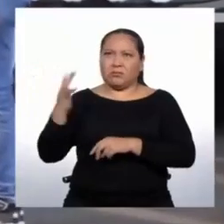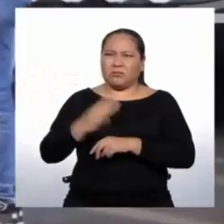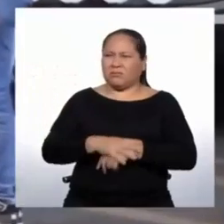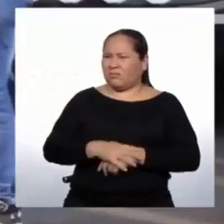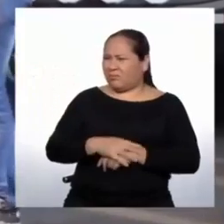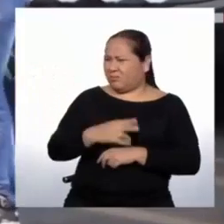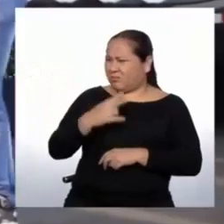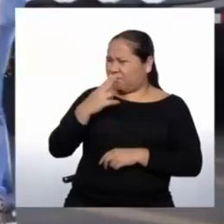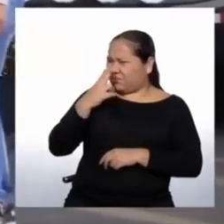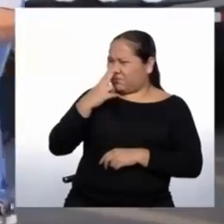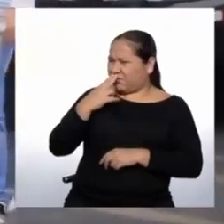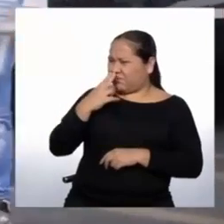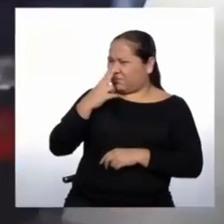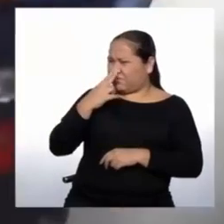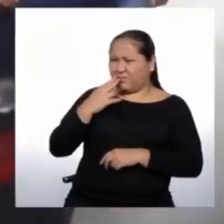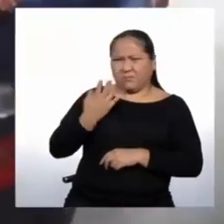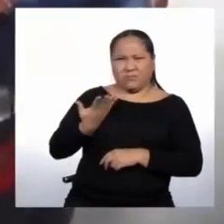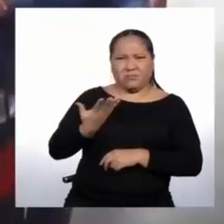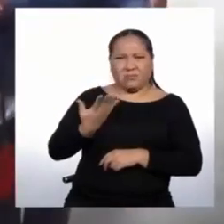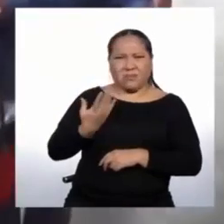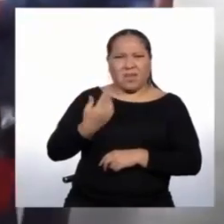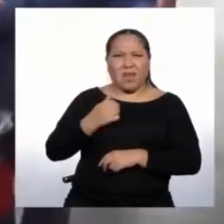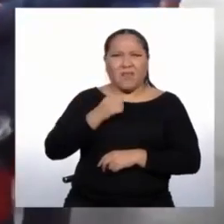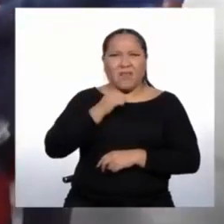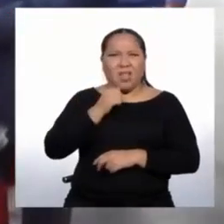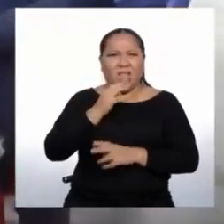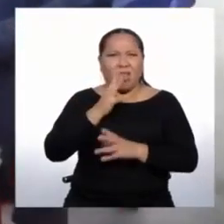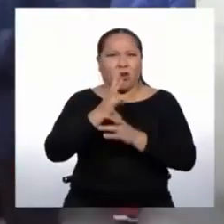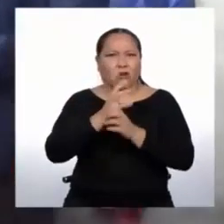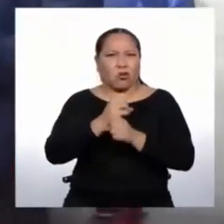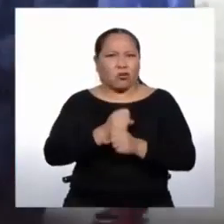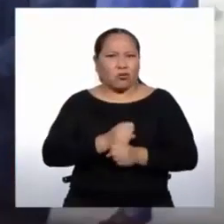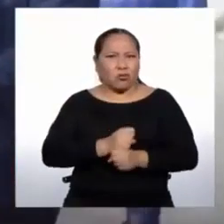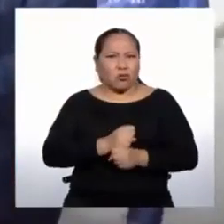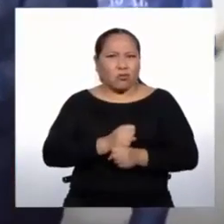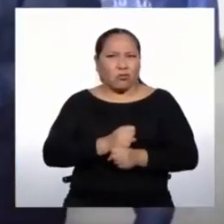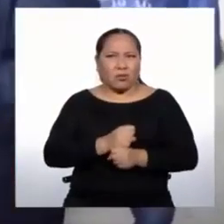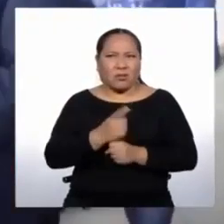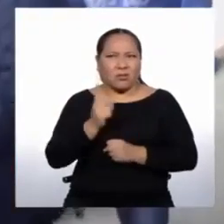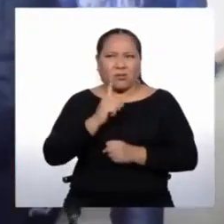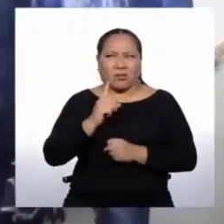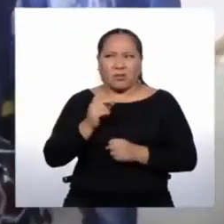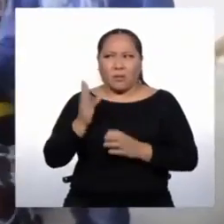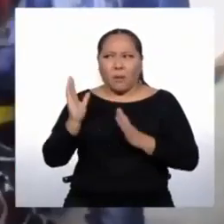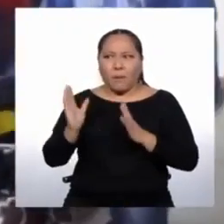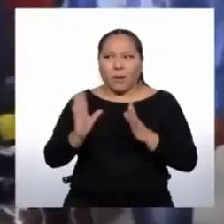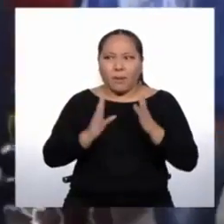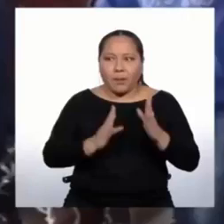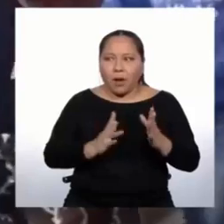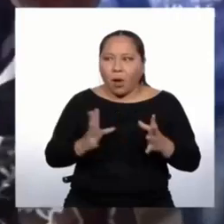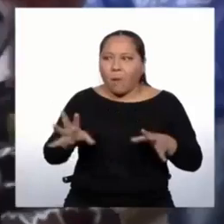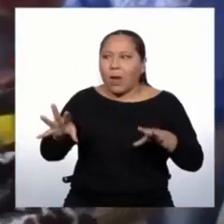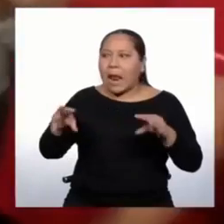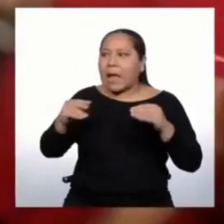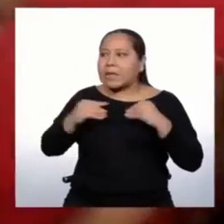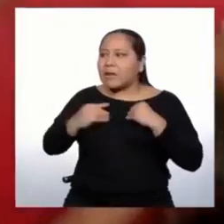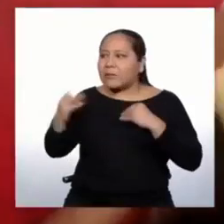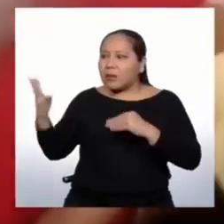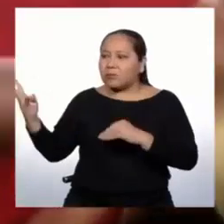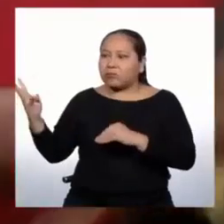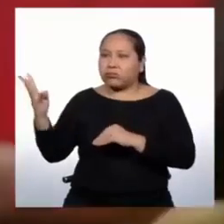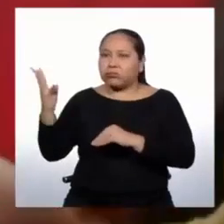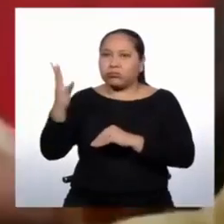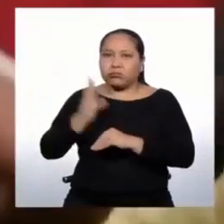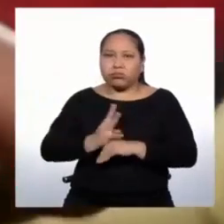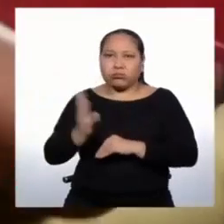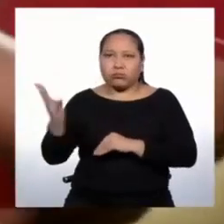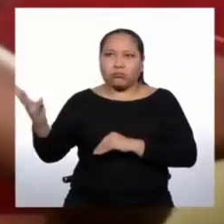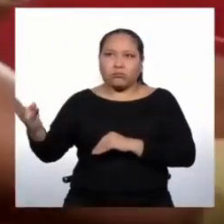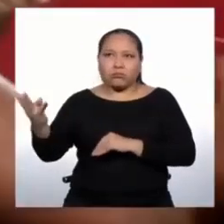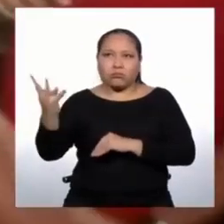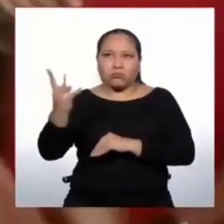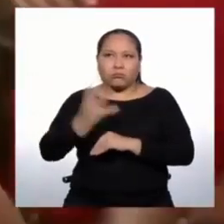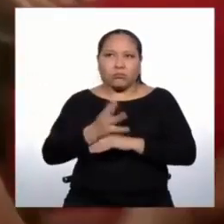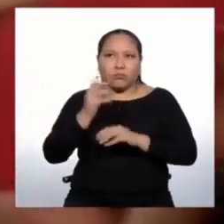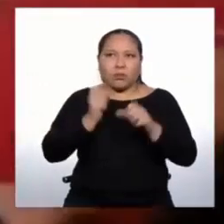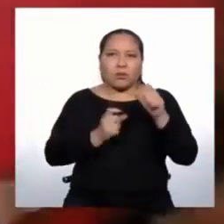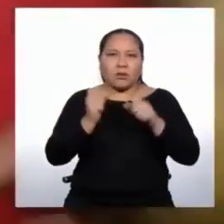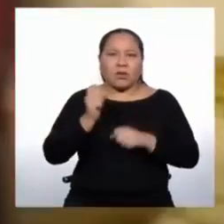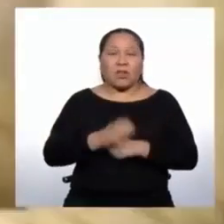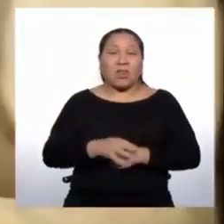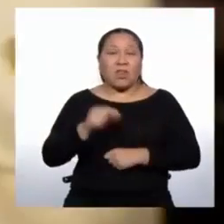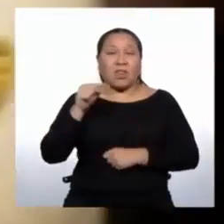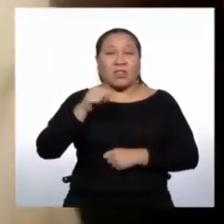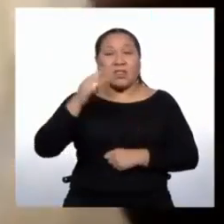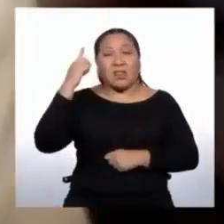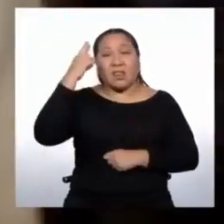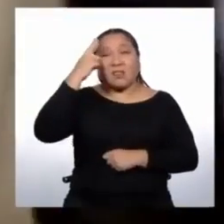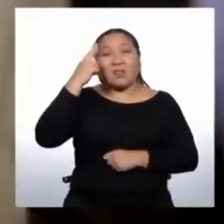extraña porque no estamos preparados para recibir inmigrantes. Y esa es una de las causas de por